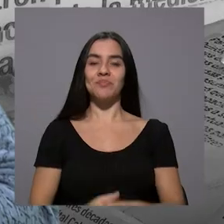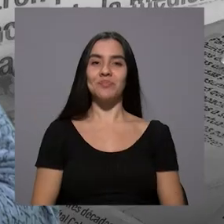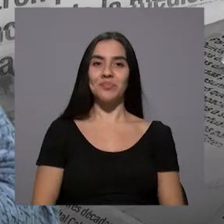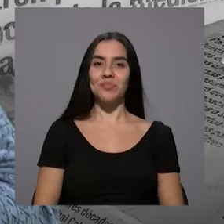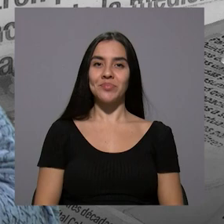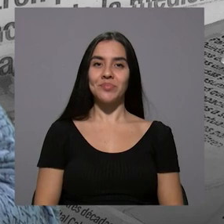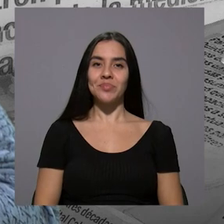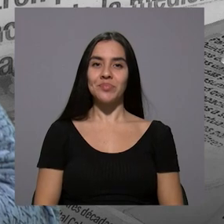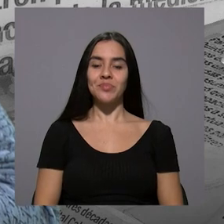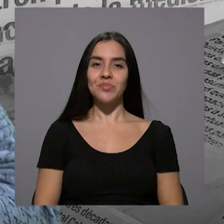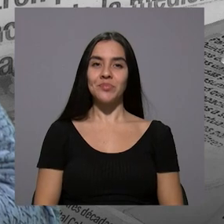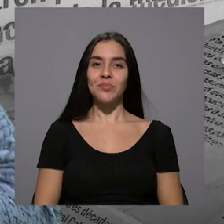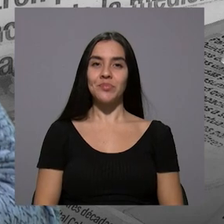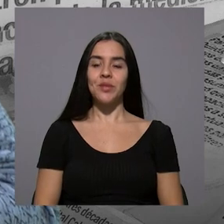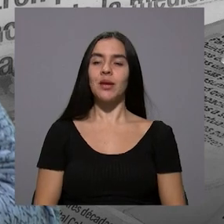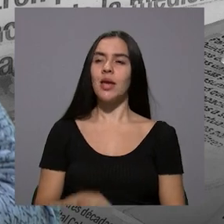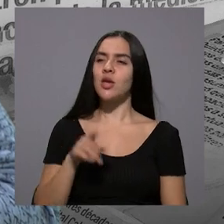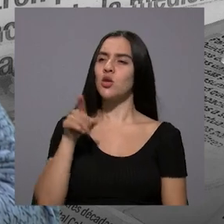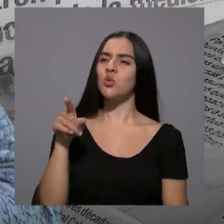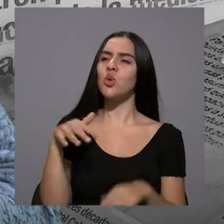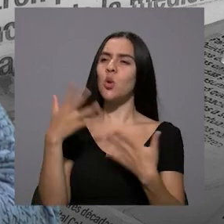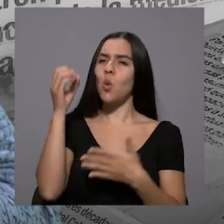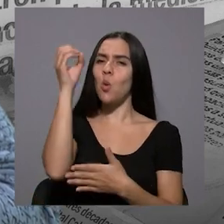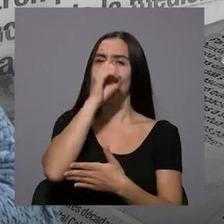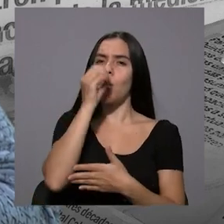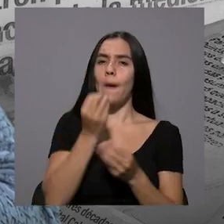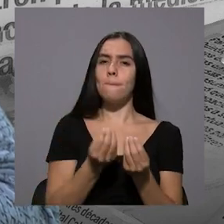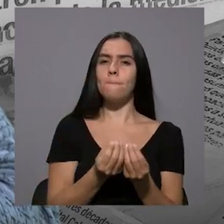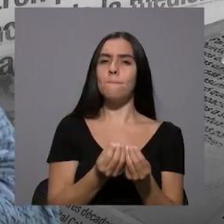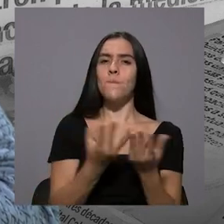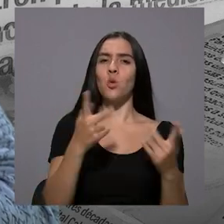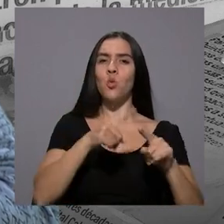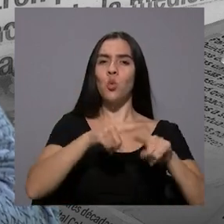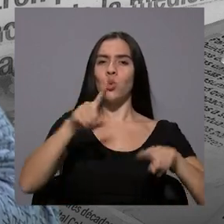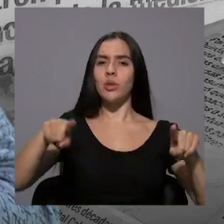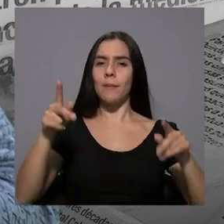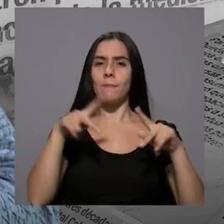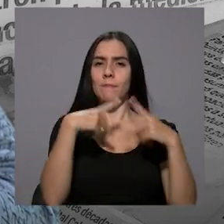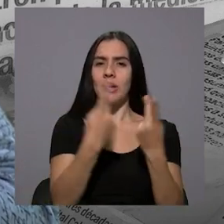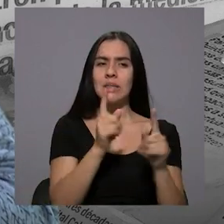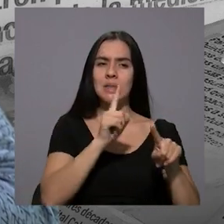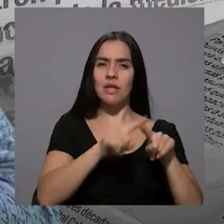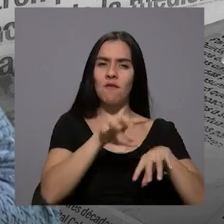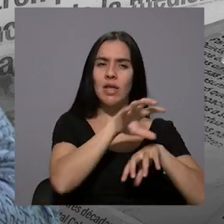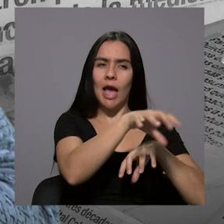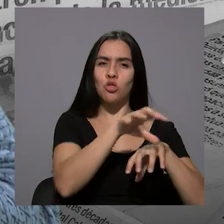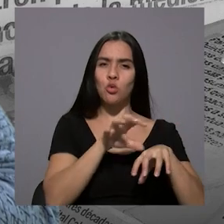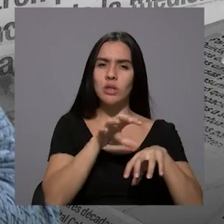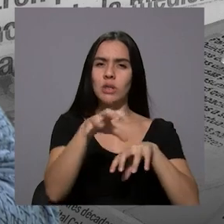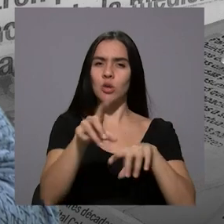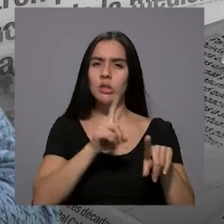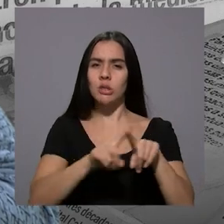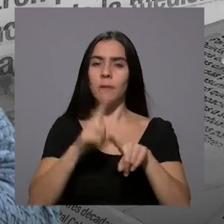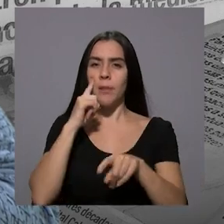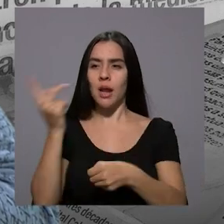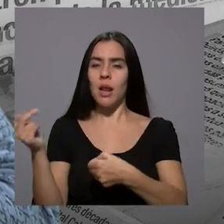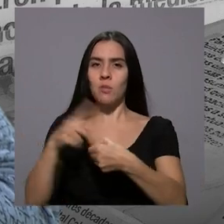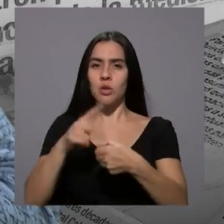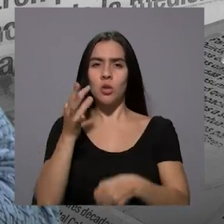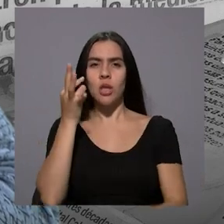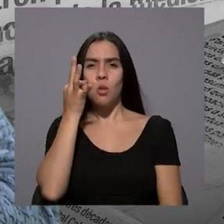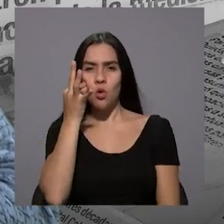¿Y cómo vio usted el multipartidismo en los diferentes cantones con respecto a la